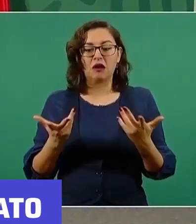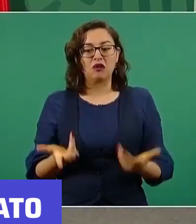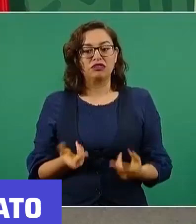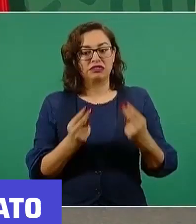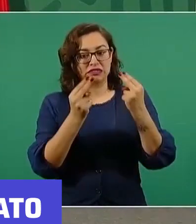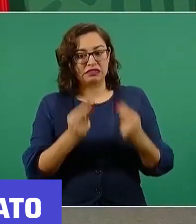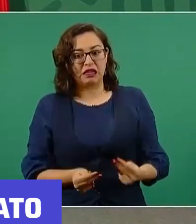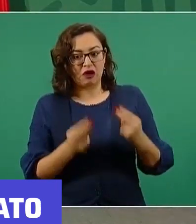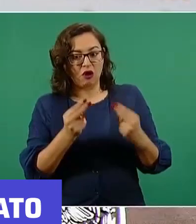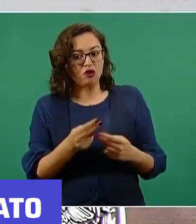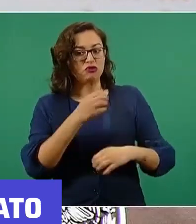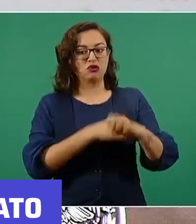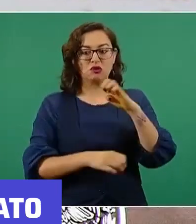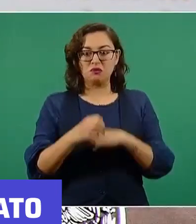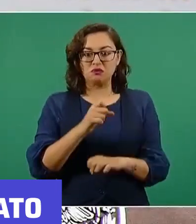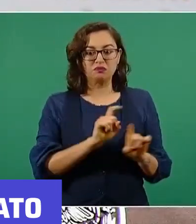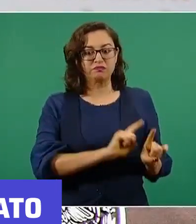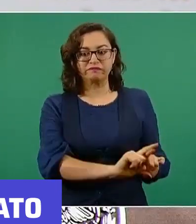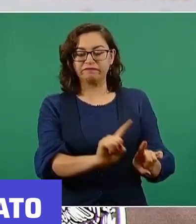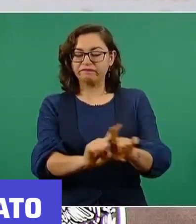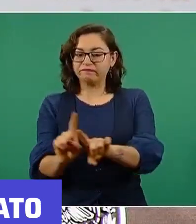o mercantilista